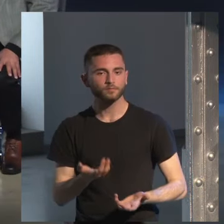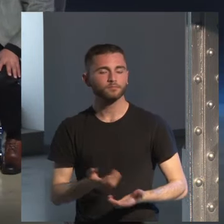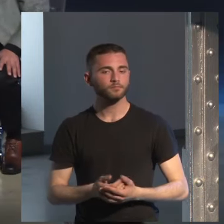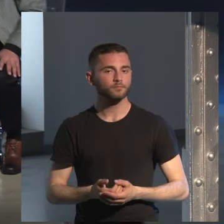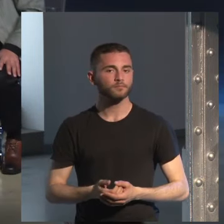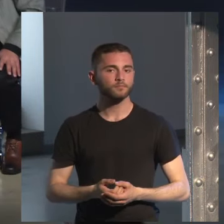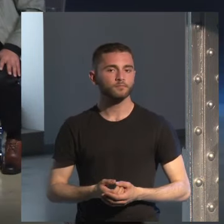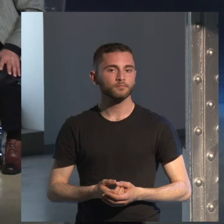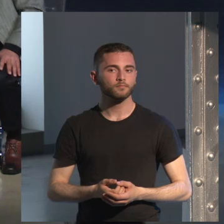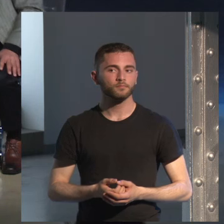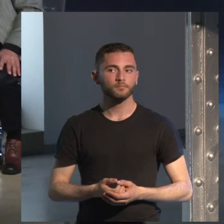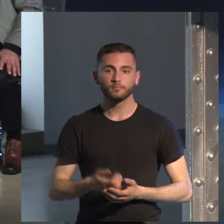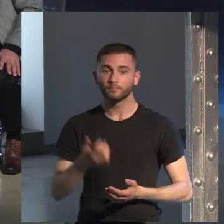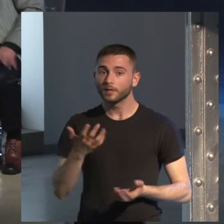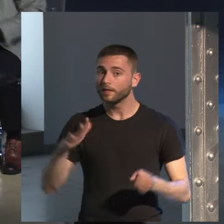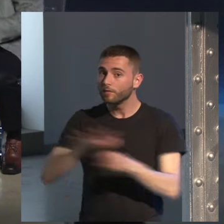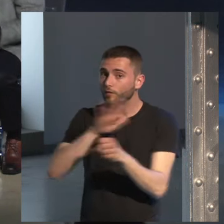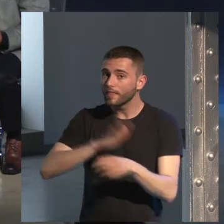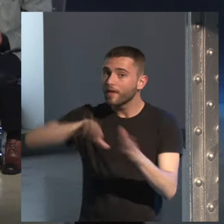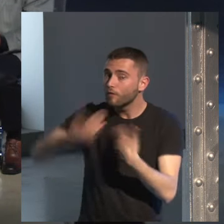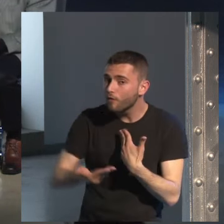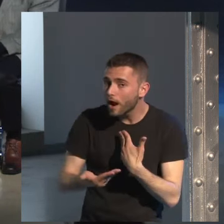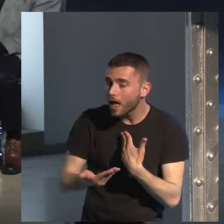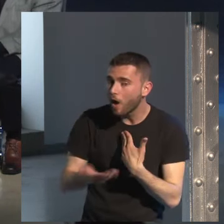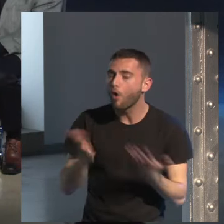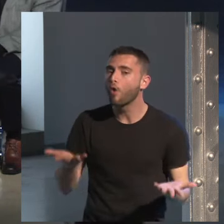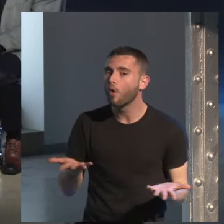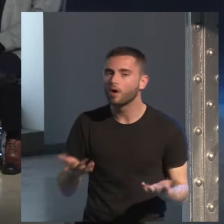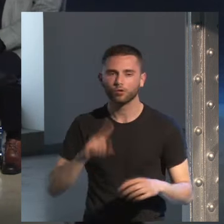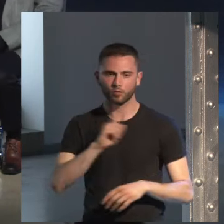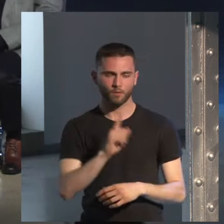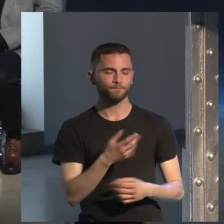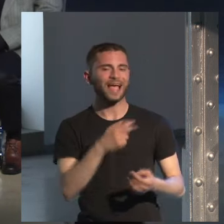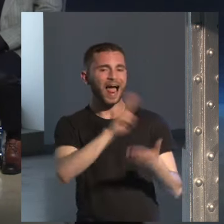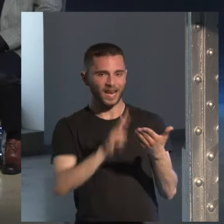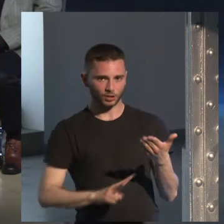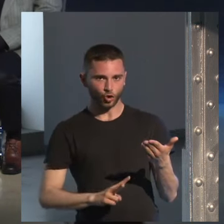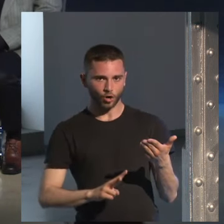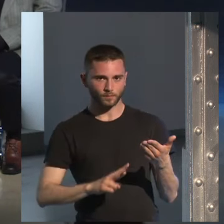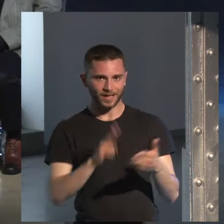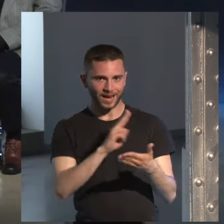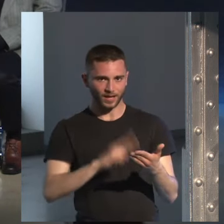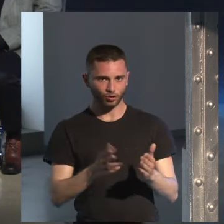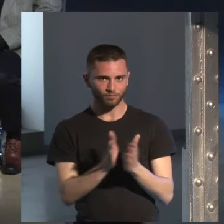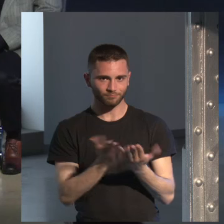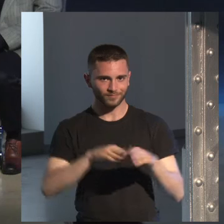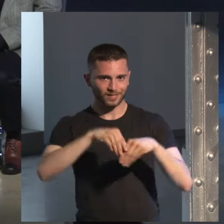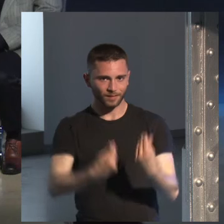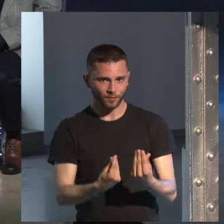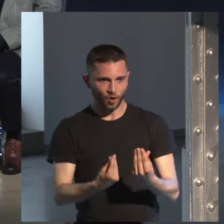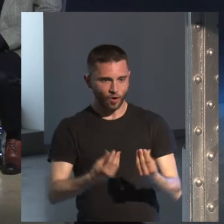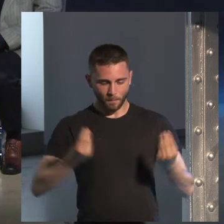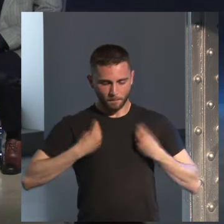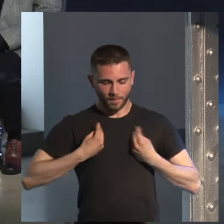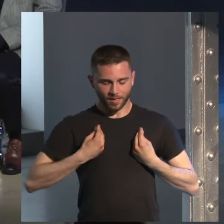¿te refieres a una influencia externa no al que la practica? no, al lector como lector me refiero ¿un libro os ha cambiado algo en vuestra